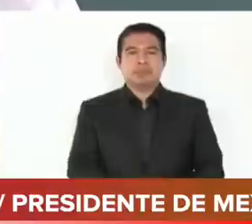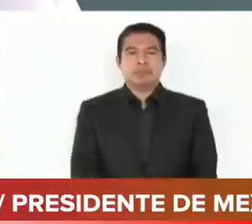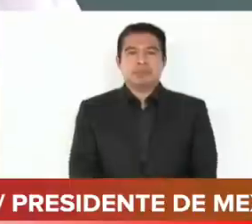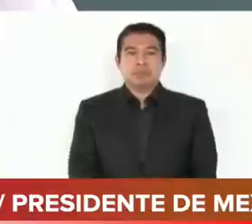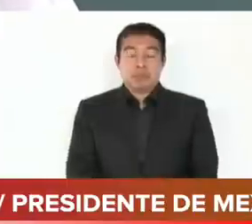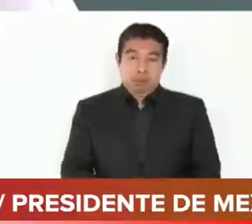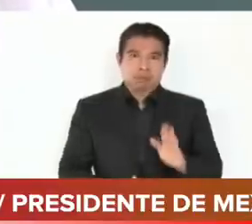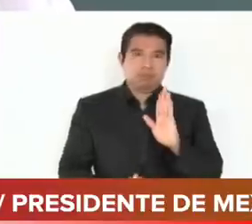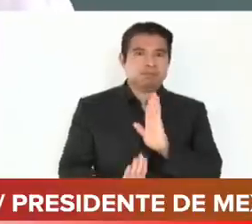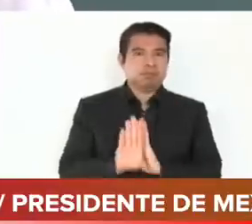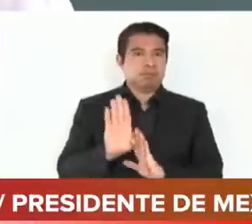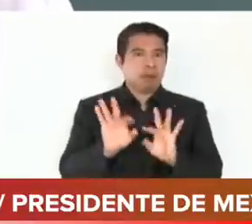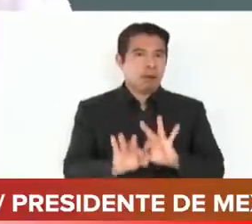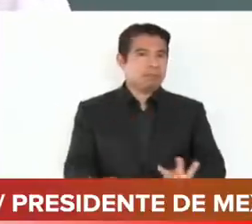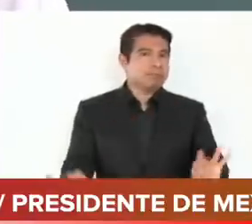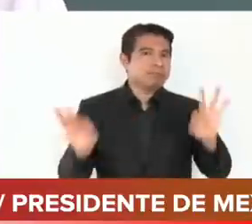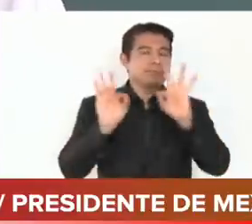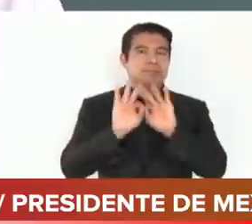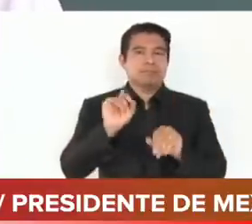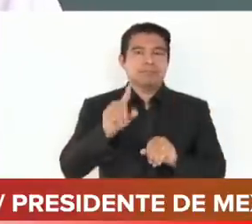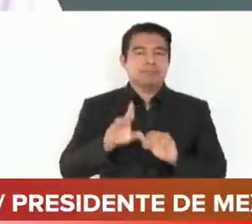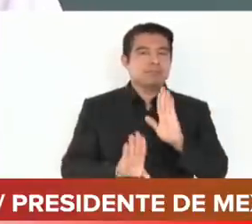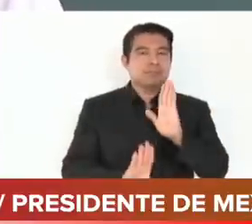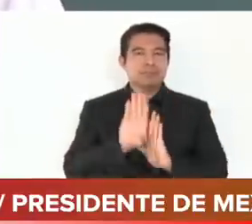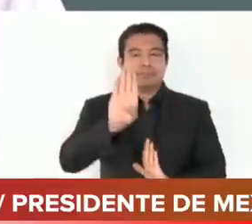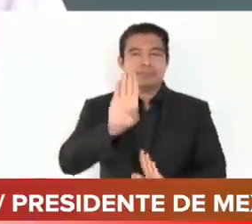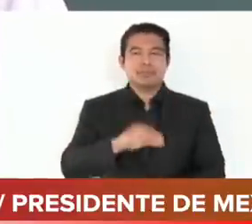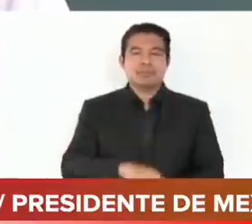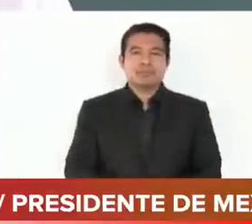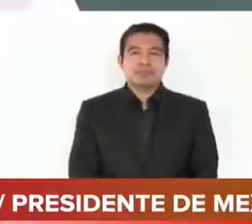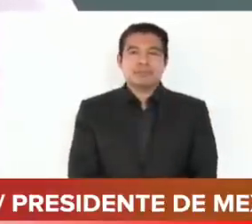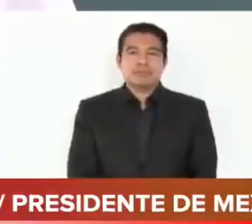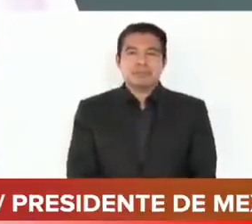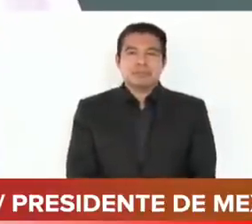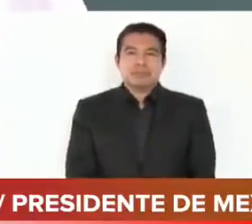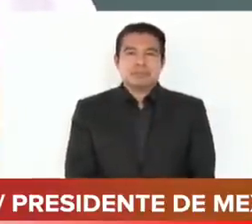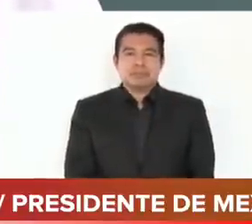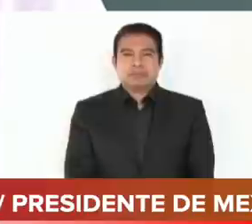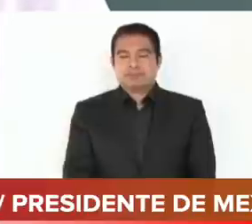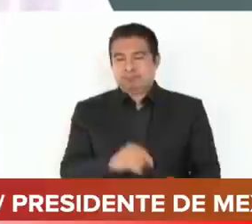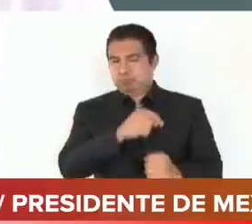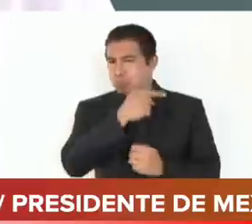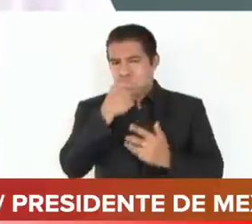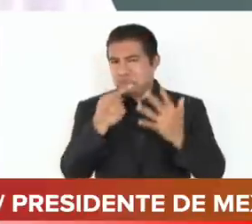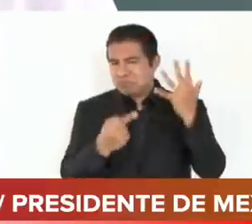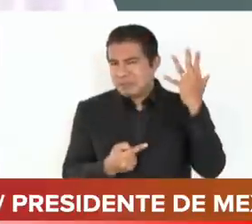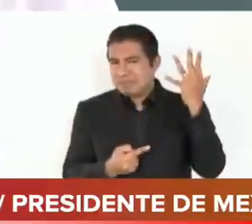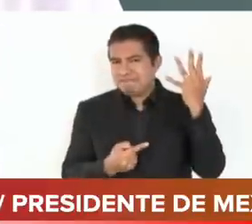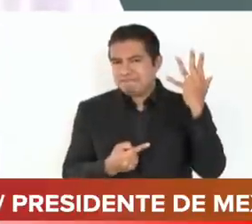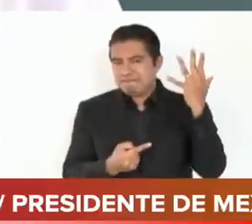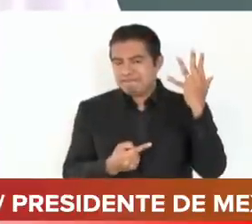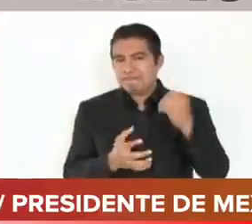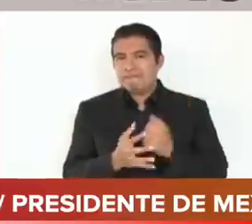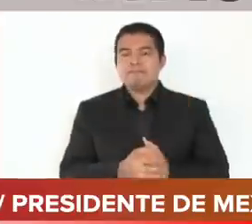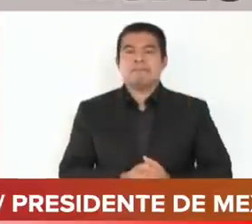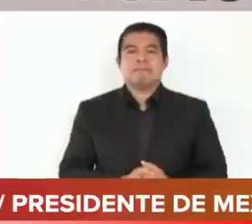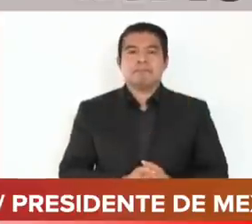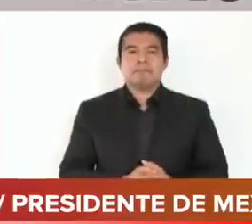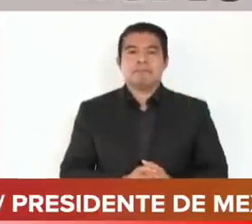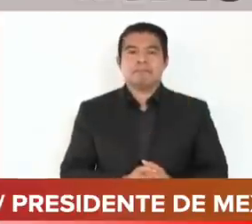lo trascendente que es esta obra. Por muchas razones es